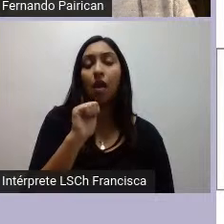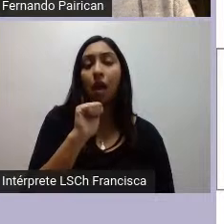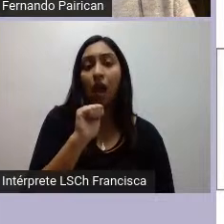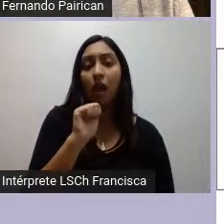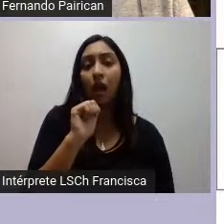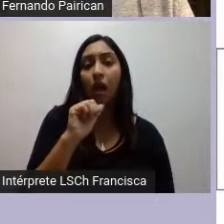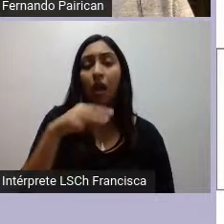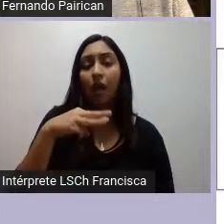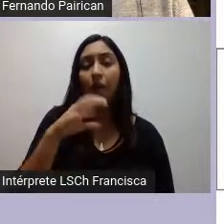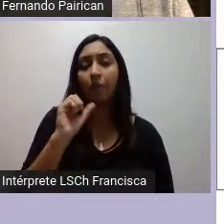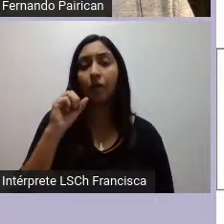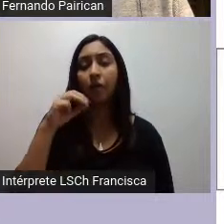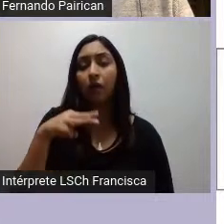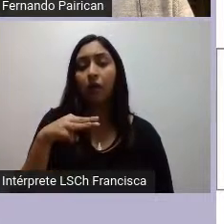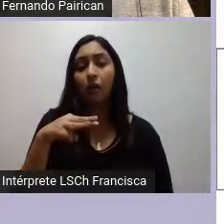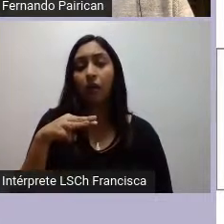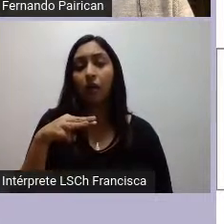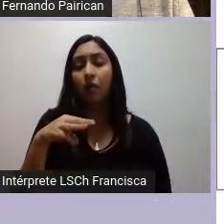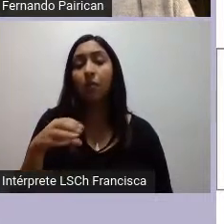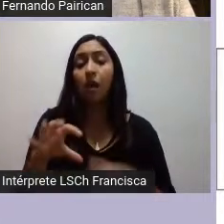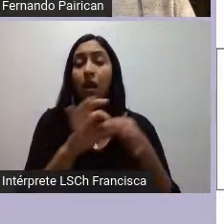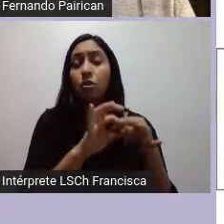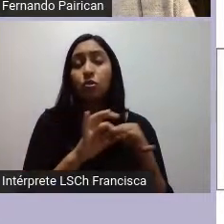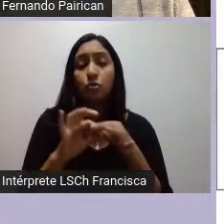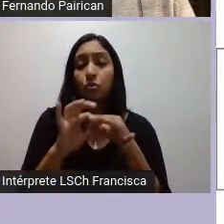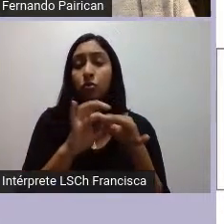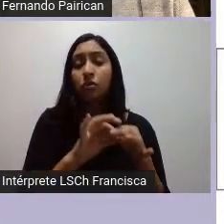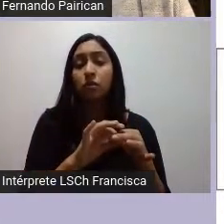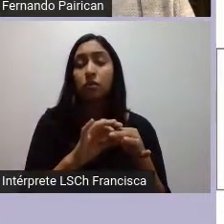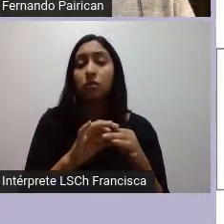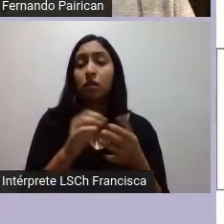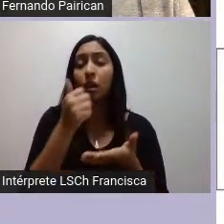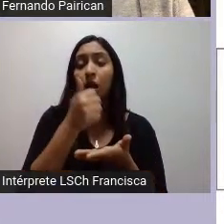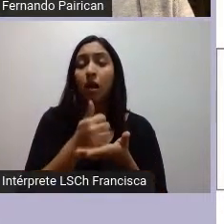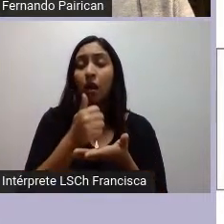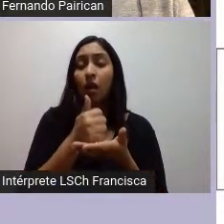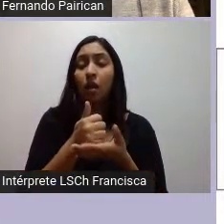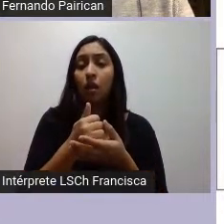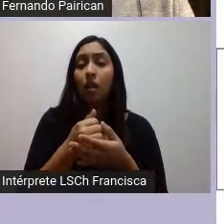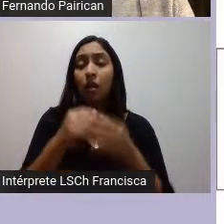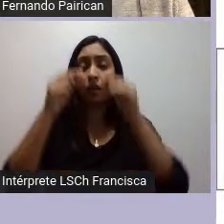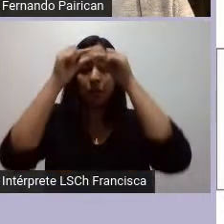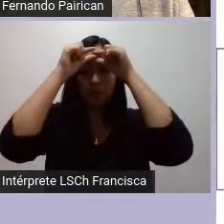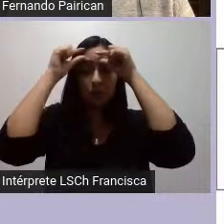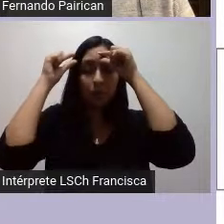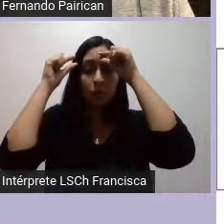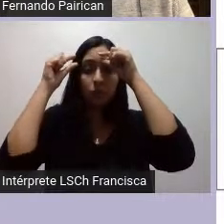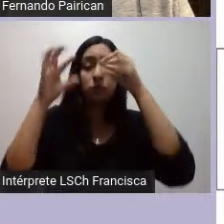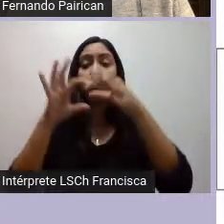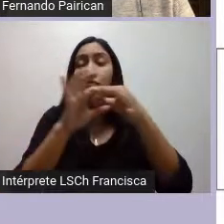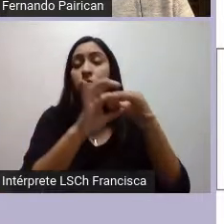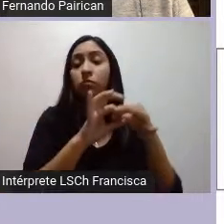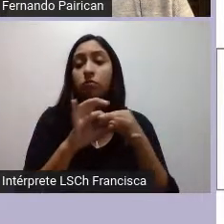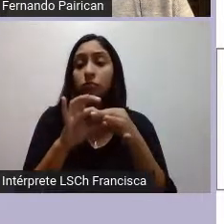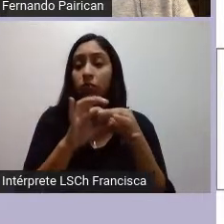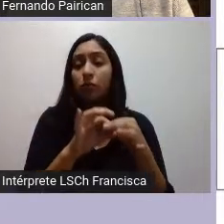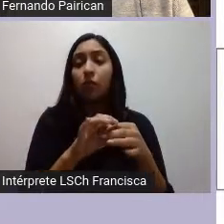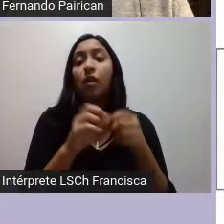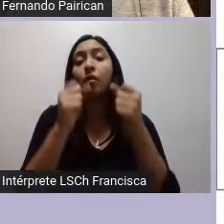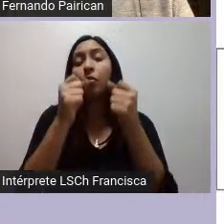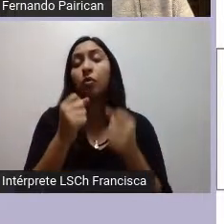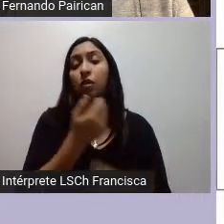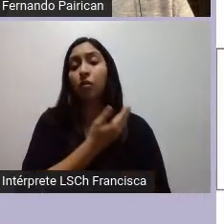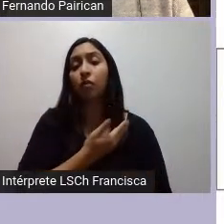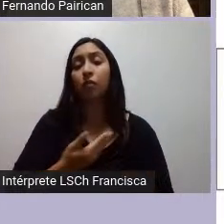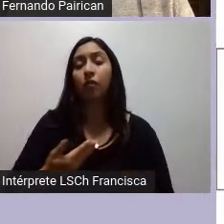y alcaldesas que han desarrollado esta política a partir de gobernar en pluralidad en la práctica gran parte